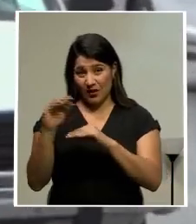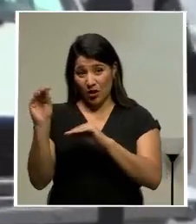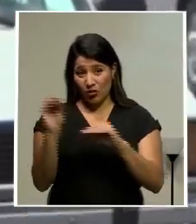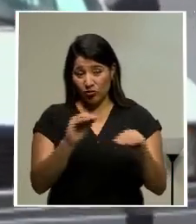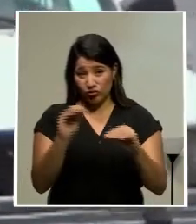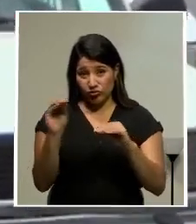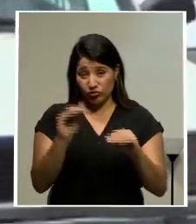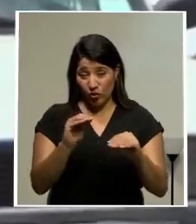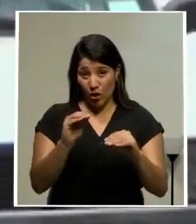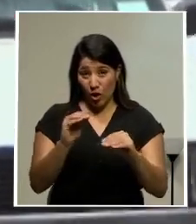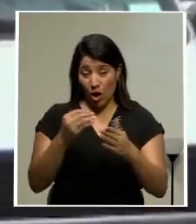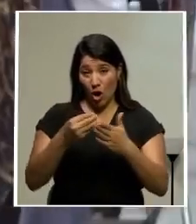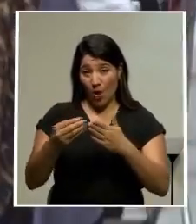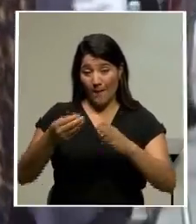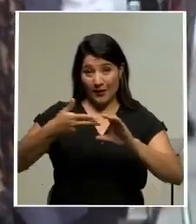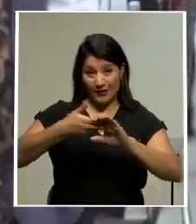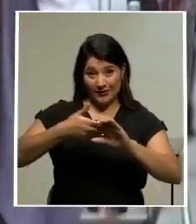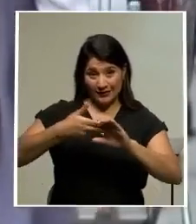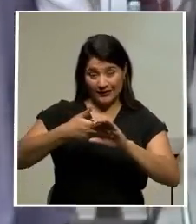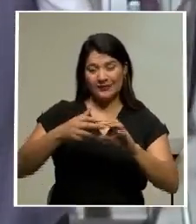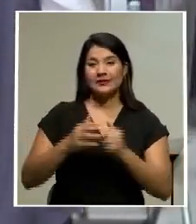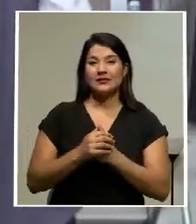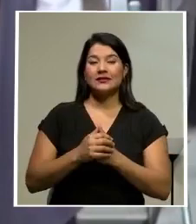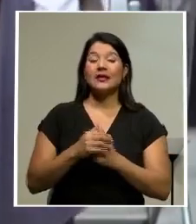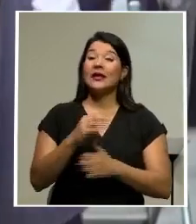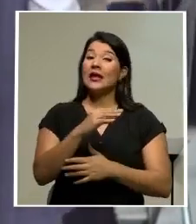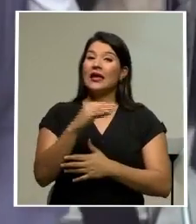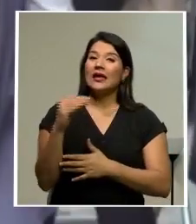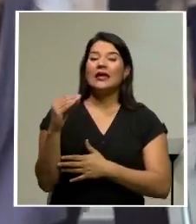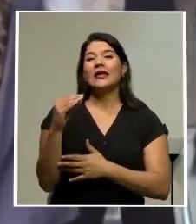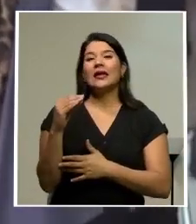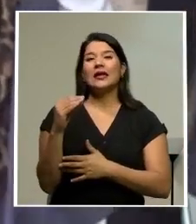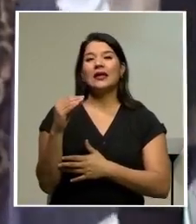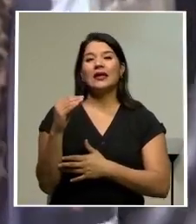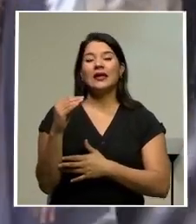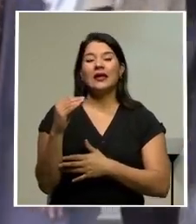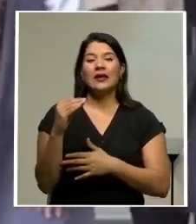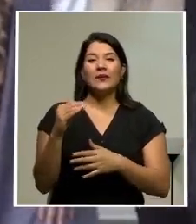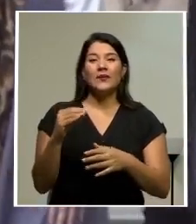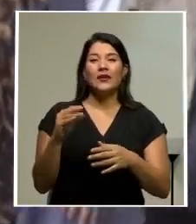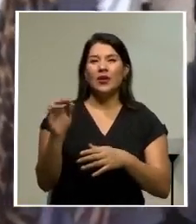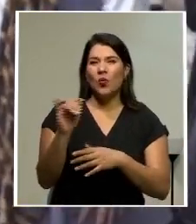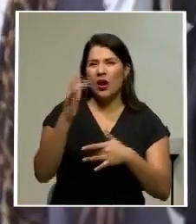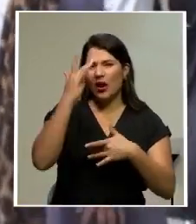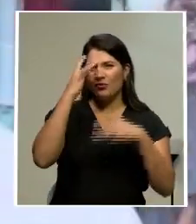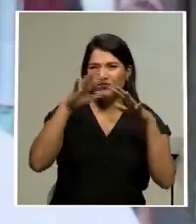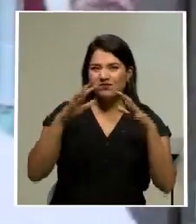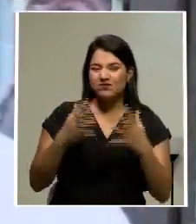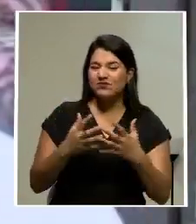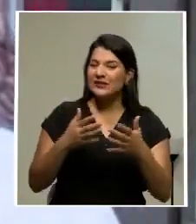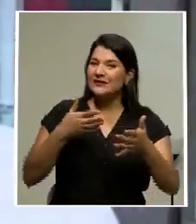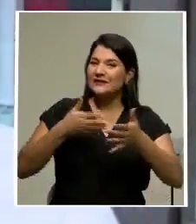pandemia agravó la crisis. La asunción de Raisi fue recibida con escepticismo por los iraníes.